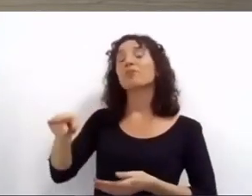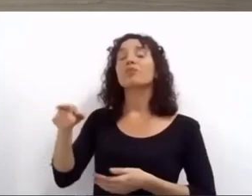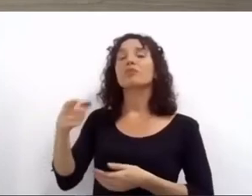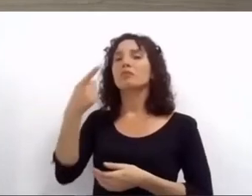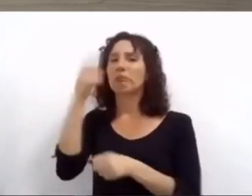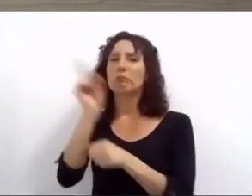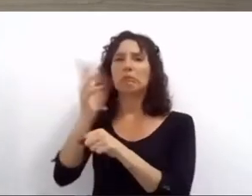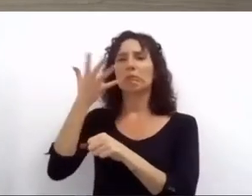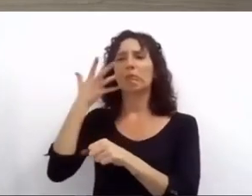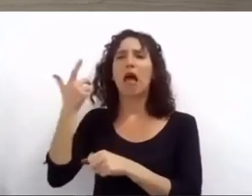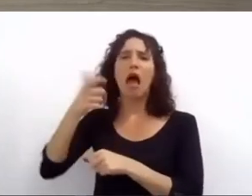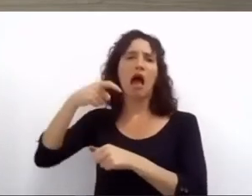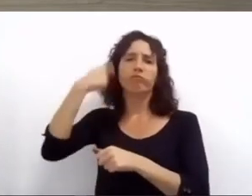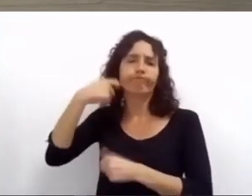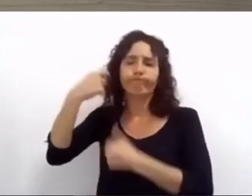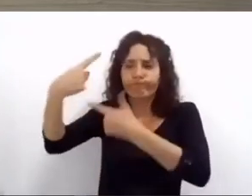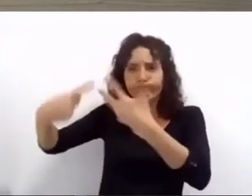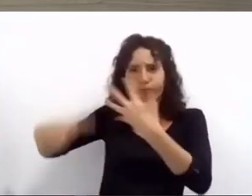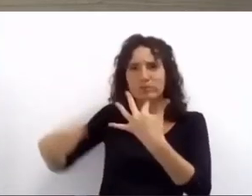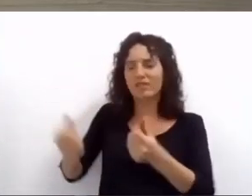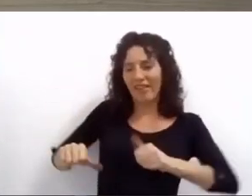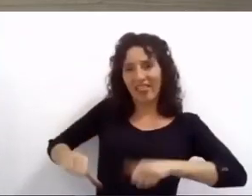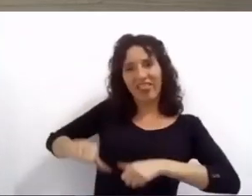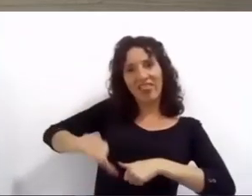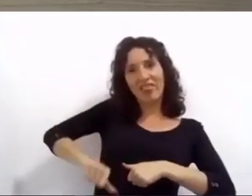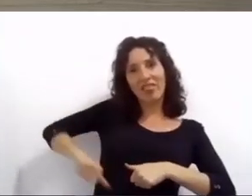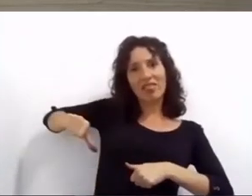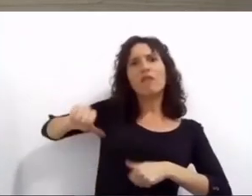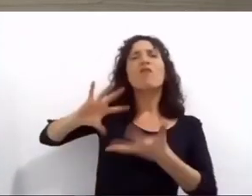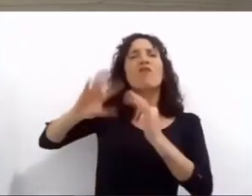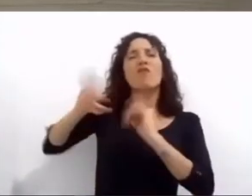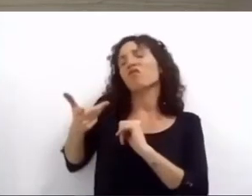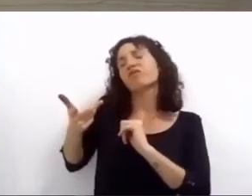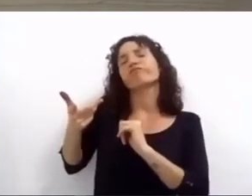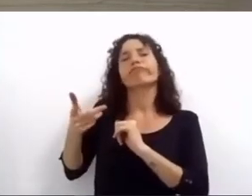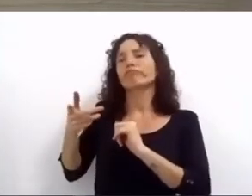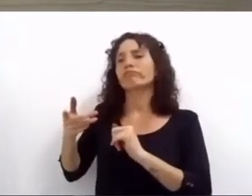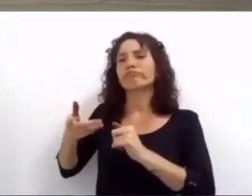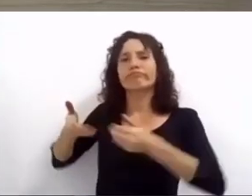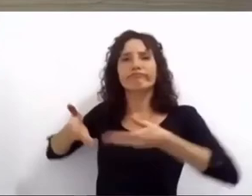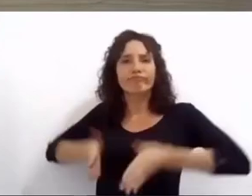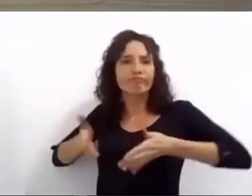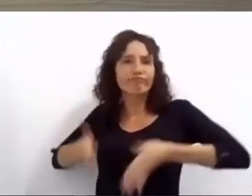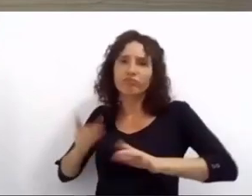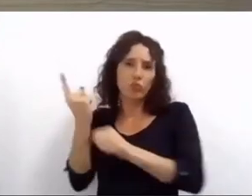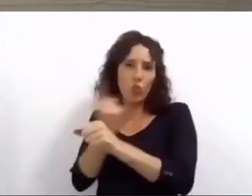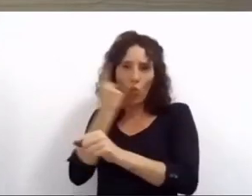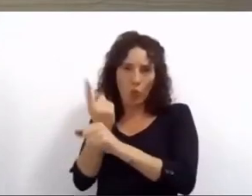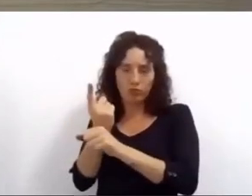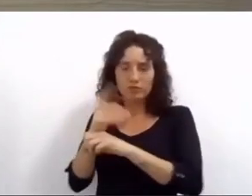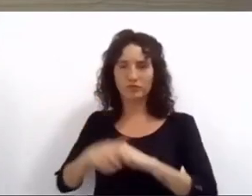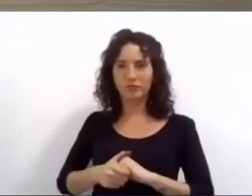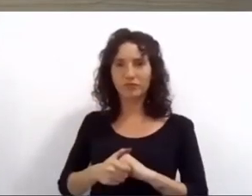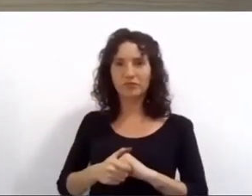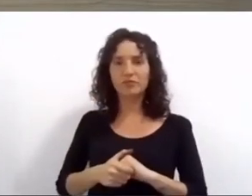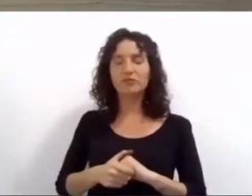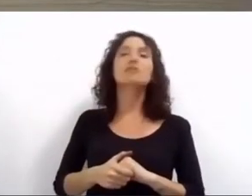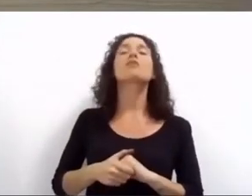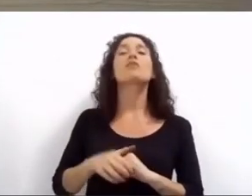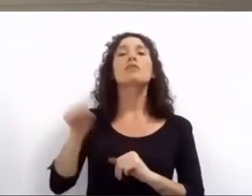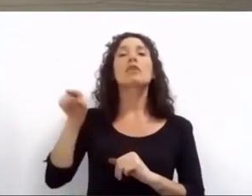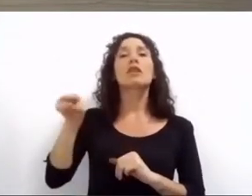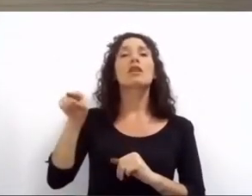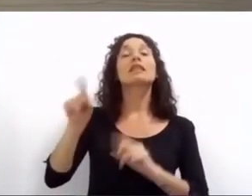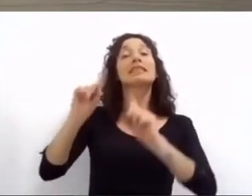más críticos de cada barrio algo en lo que me consta acumulamos una deuda durante el año 2020 en conjunto con la